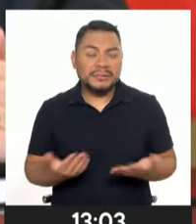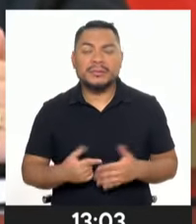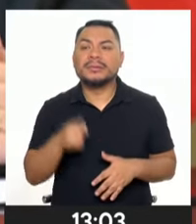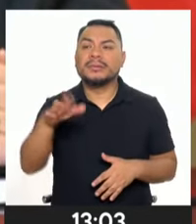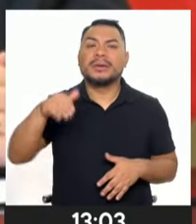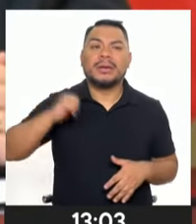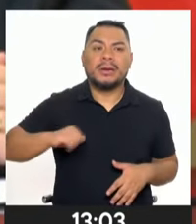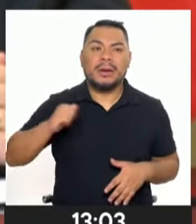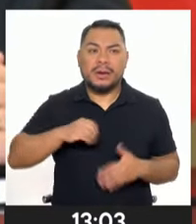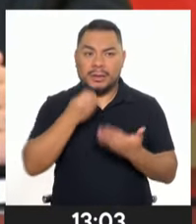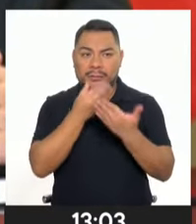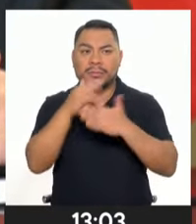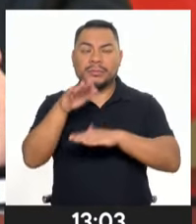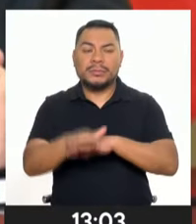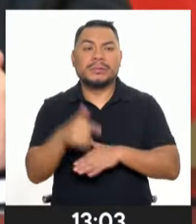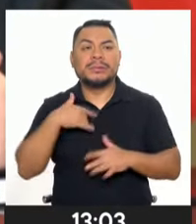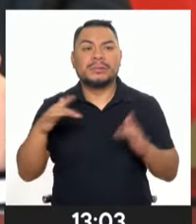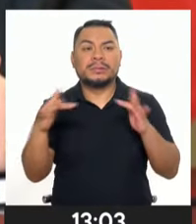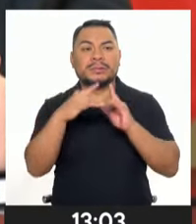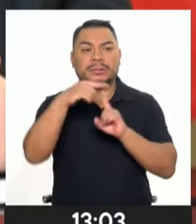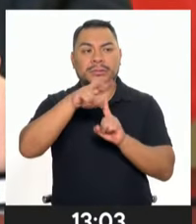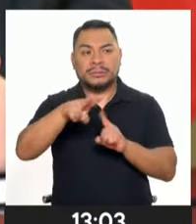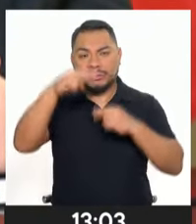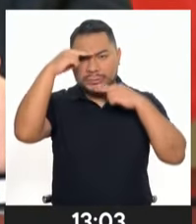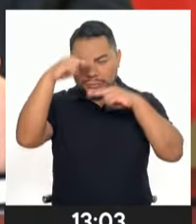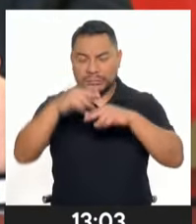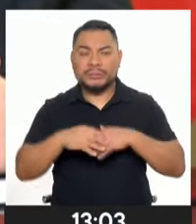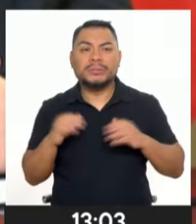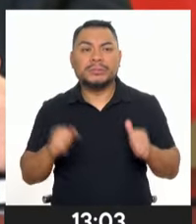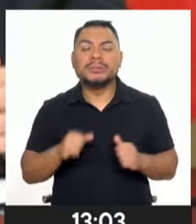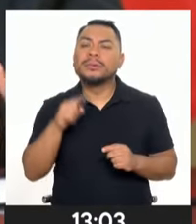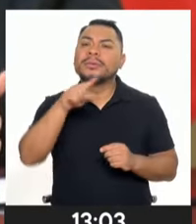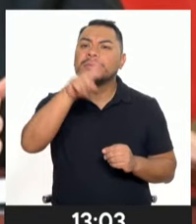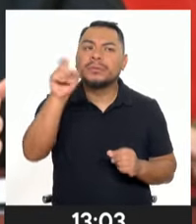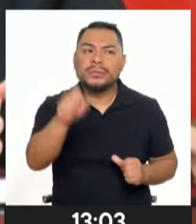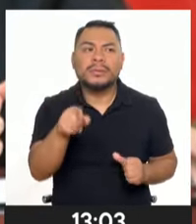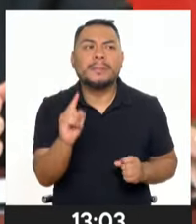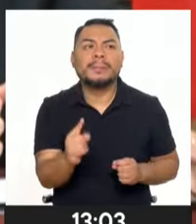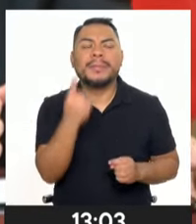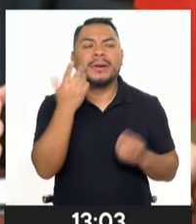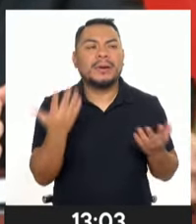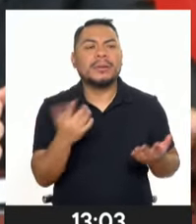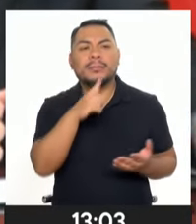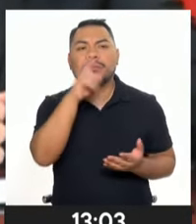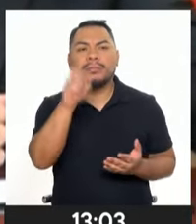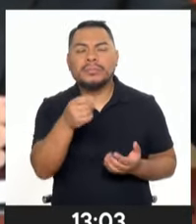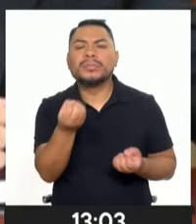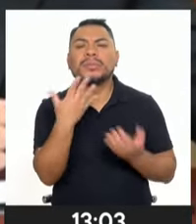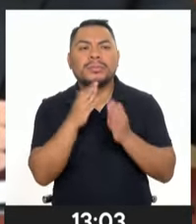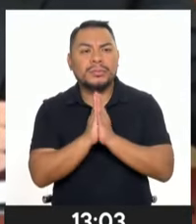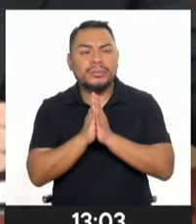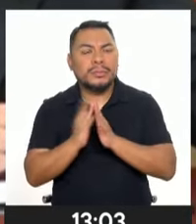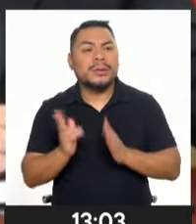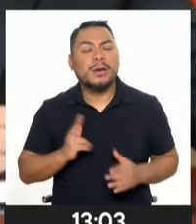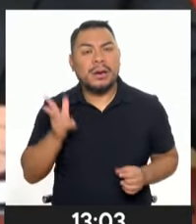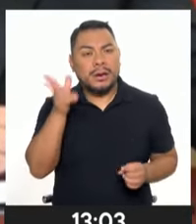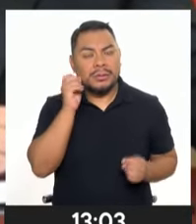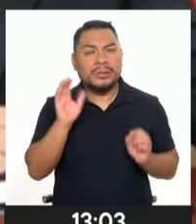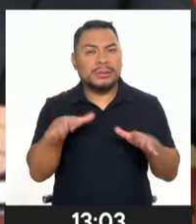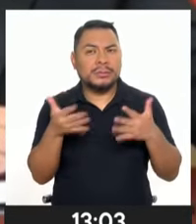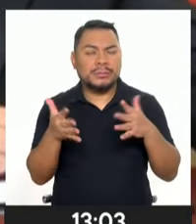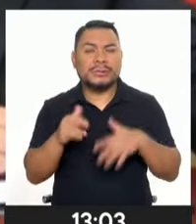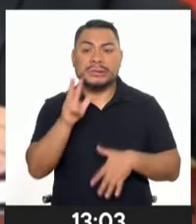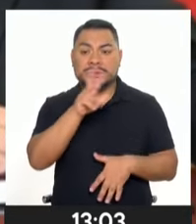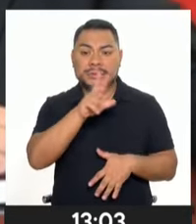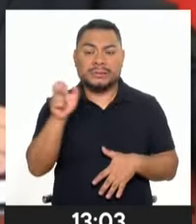Alcalde, muy buenas tardes, estamos en vivo para TV Perú Noticias, por favor, consultarle. En primer lugar, reiterenos, hemos escuchado que hay cerca de